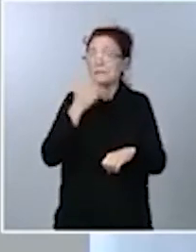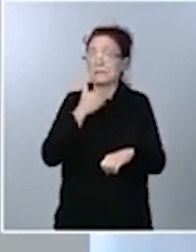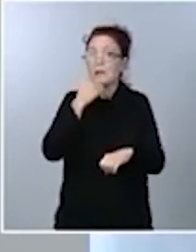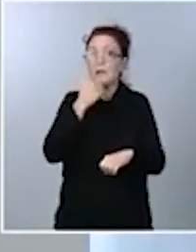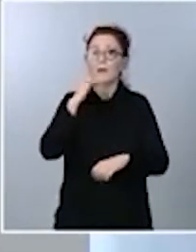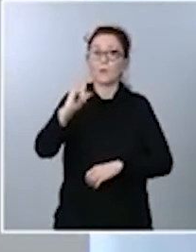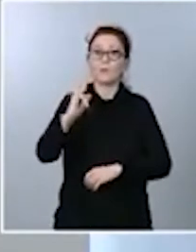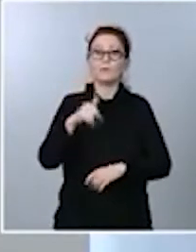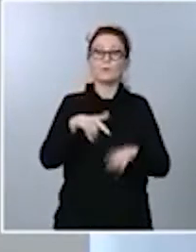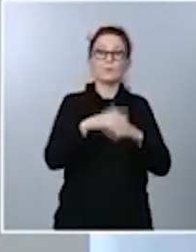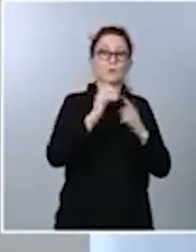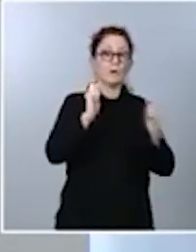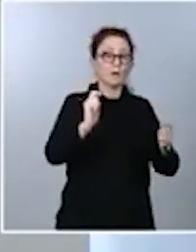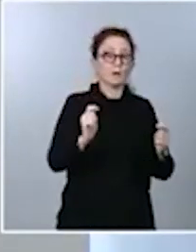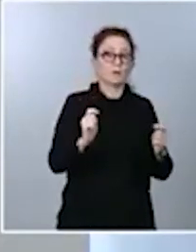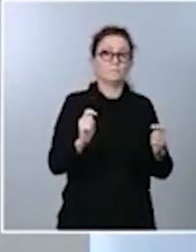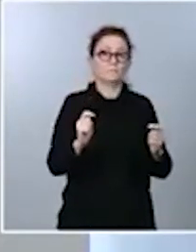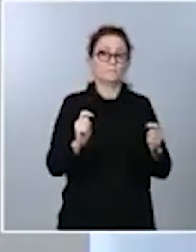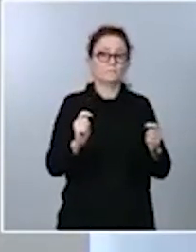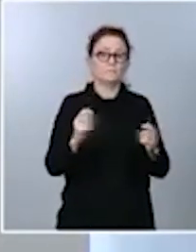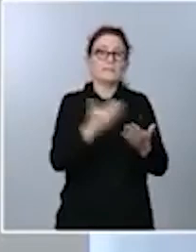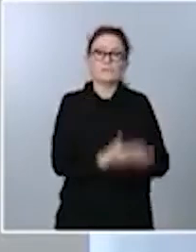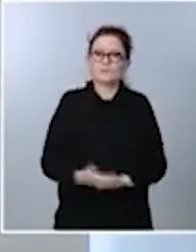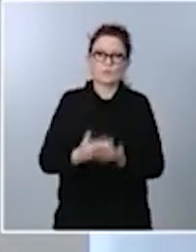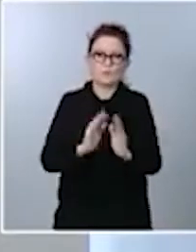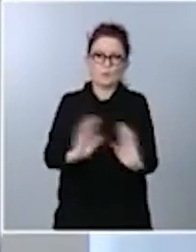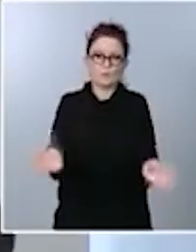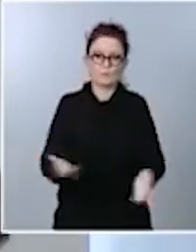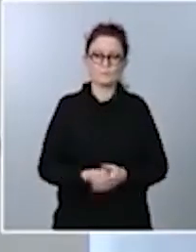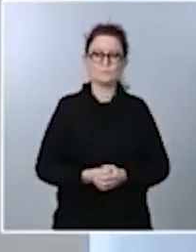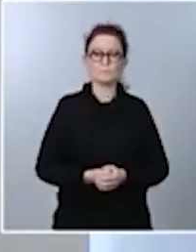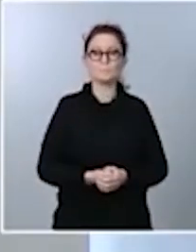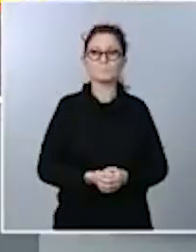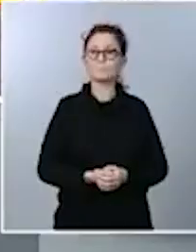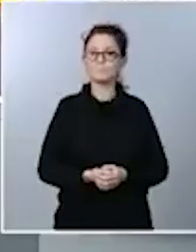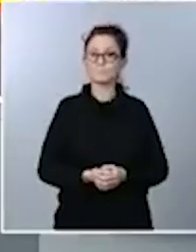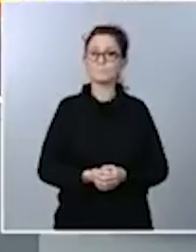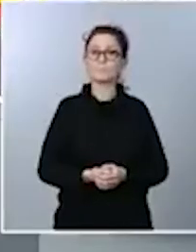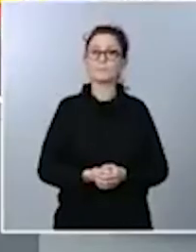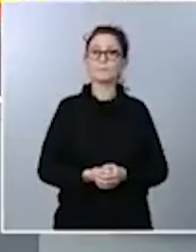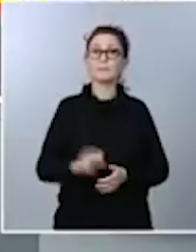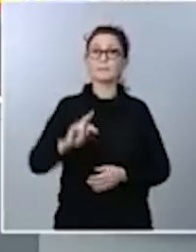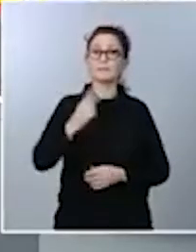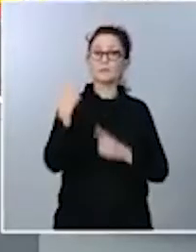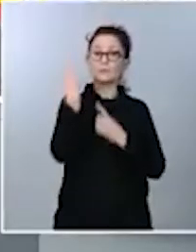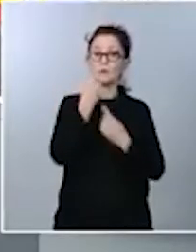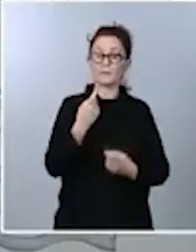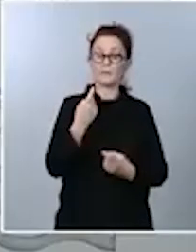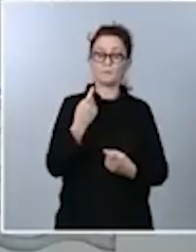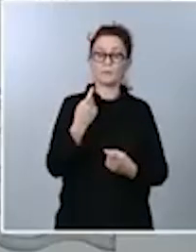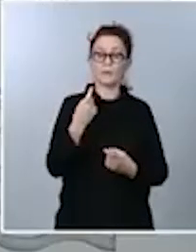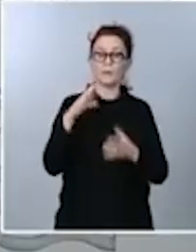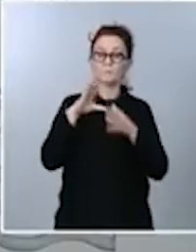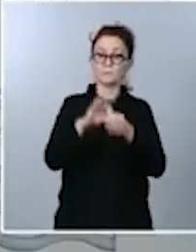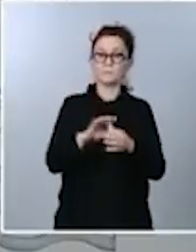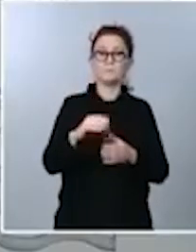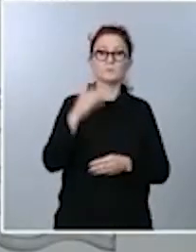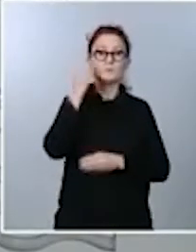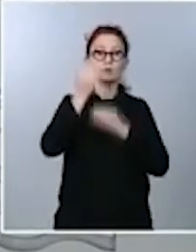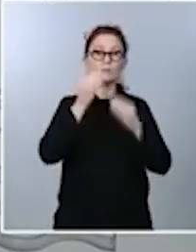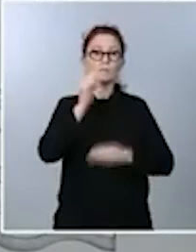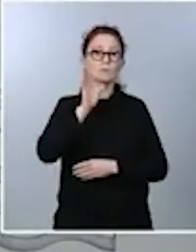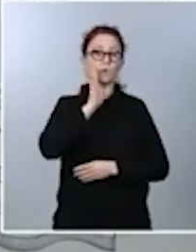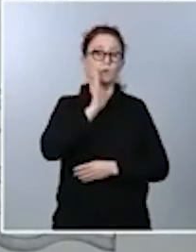en estudio. No hay nada más. Gracias, ministro. Y en relación con la segunda pregunta, Clara, creo que lo aclaré ante la